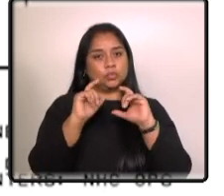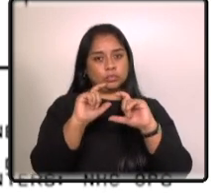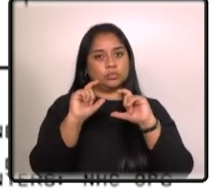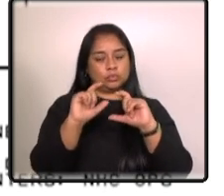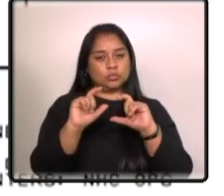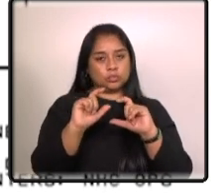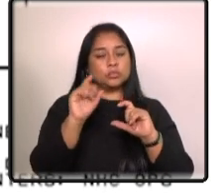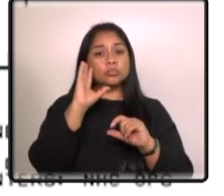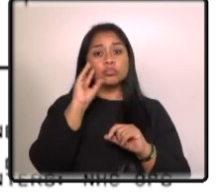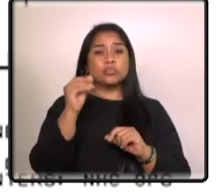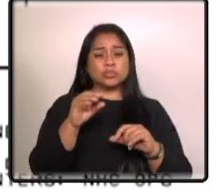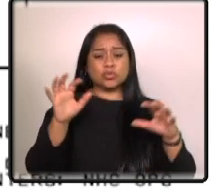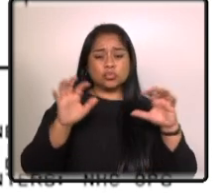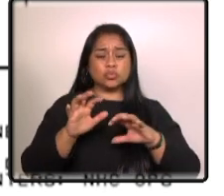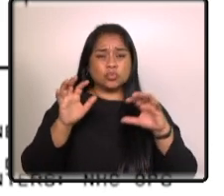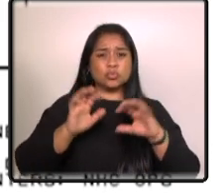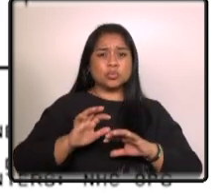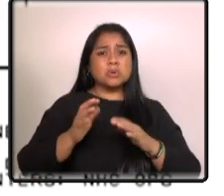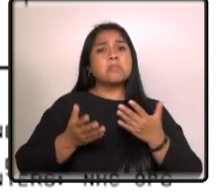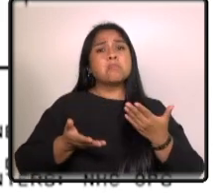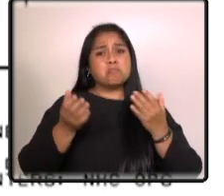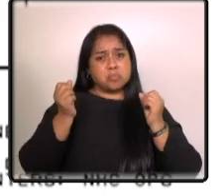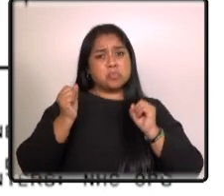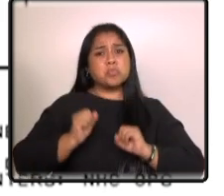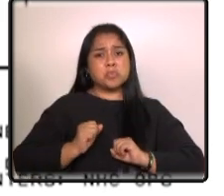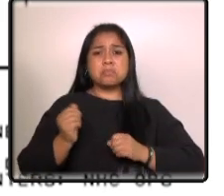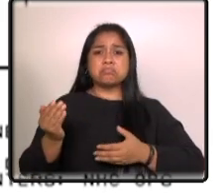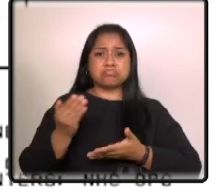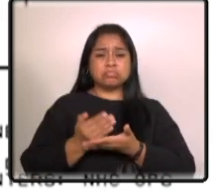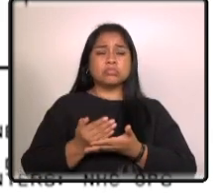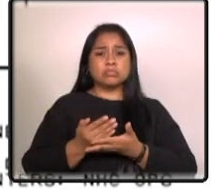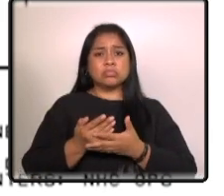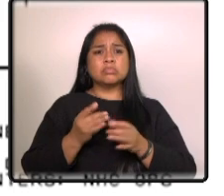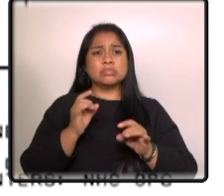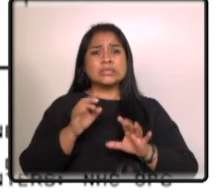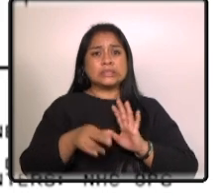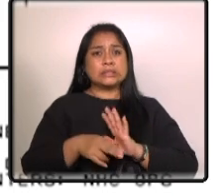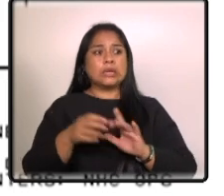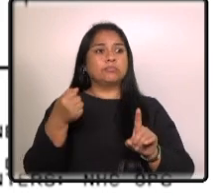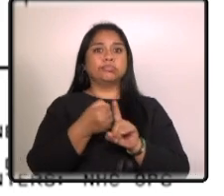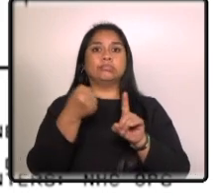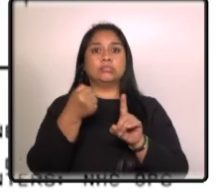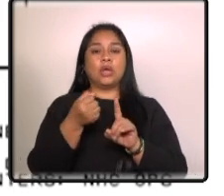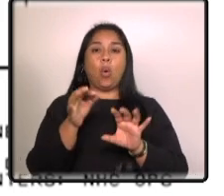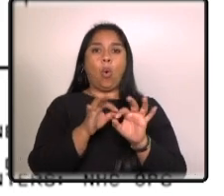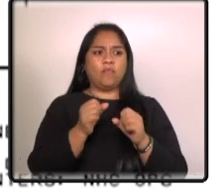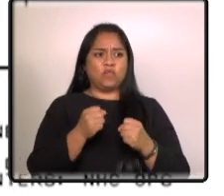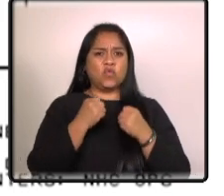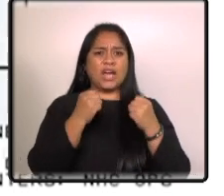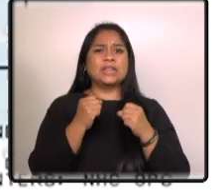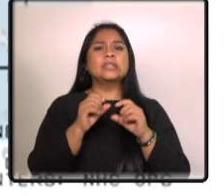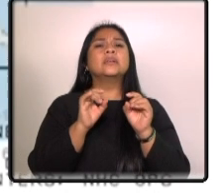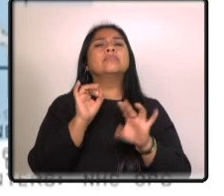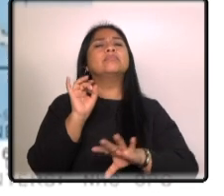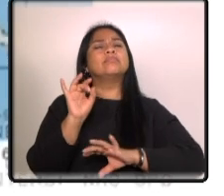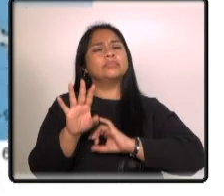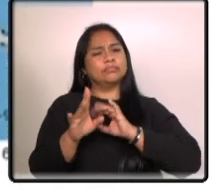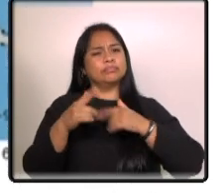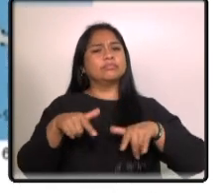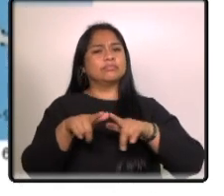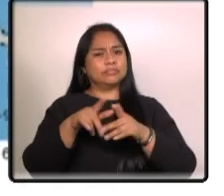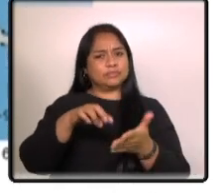necesarias ya que las lluvias podrían presentarse como eventos repentinos y abruptos en algunos sectores del país